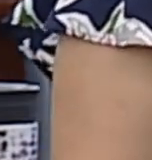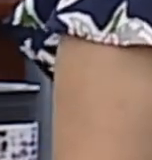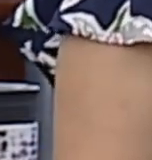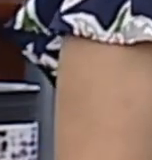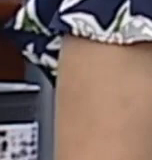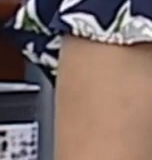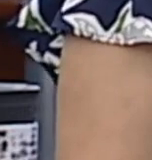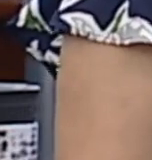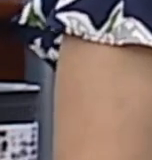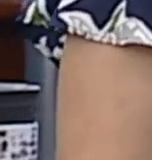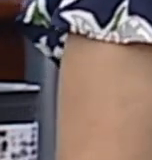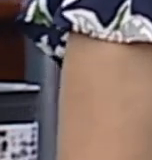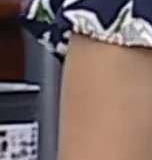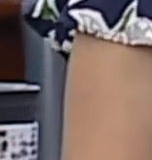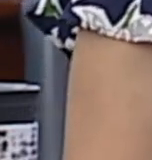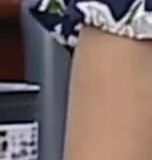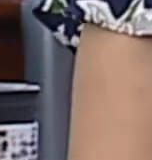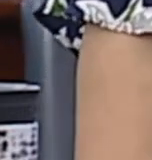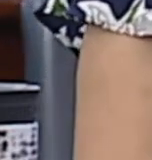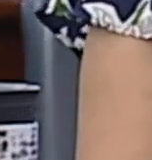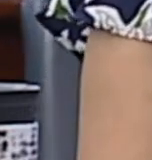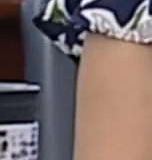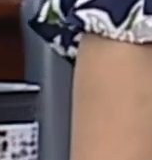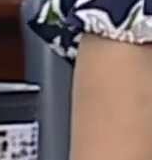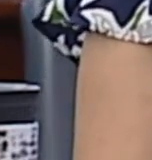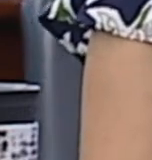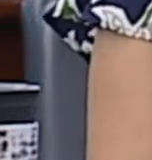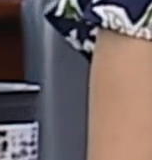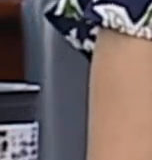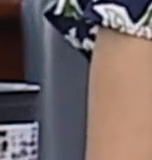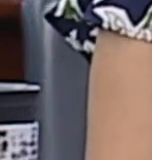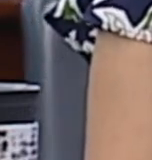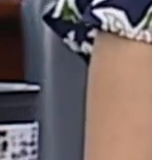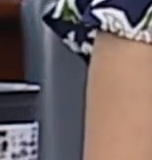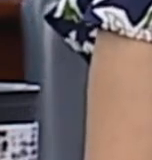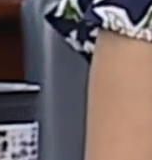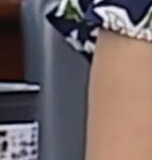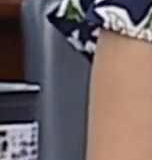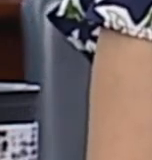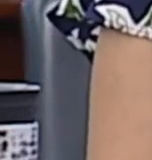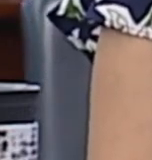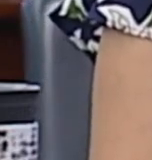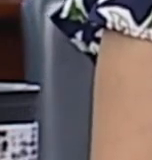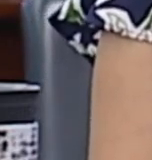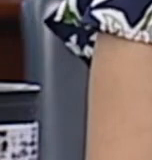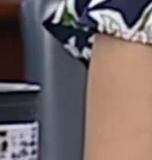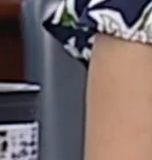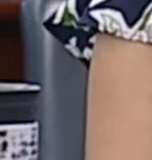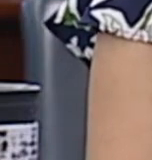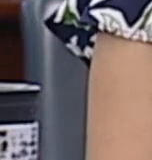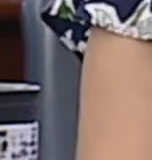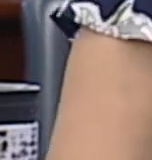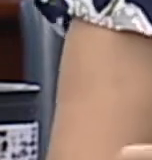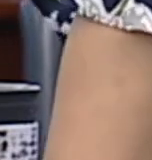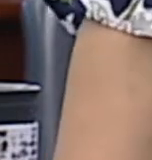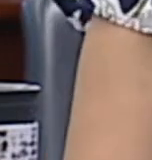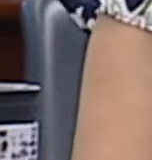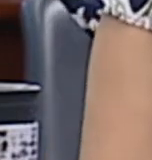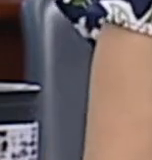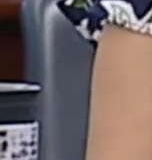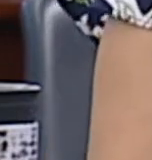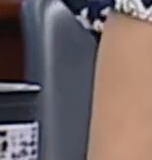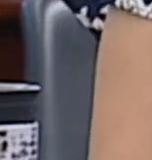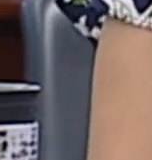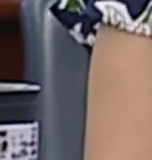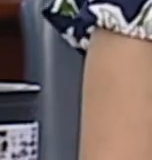menos y también es patética la forma en que tratan de defender algunas acciones y de componer